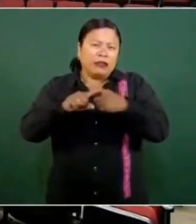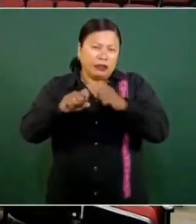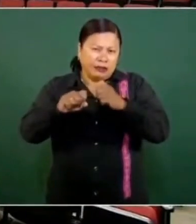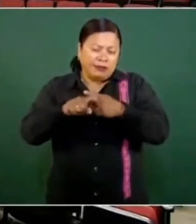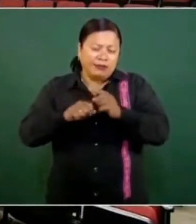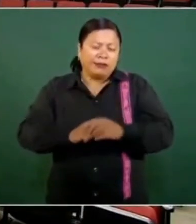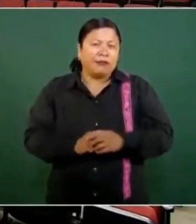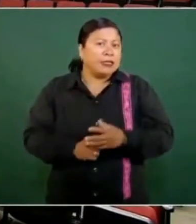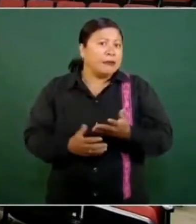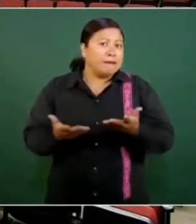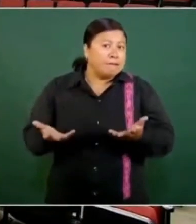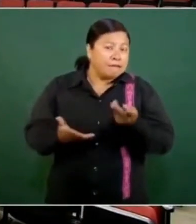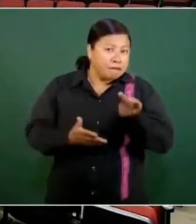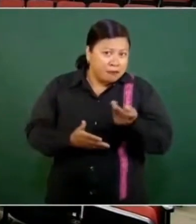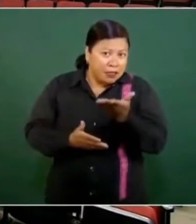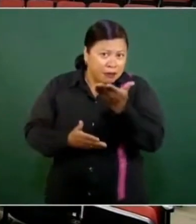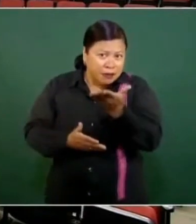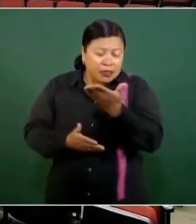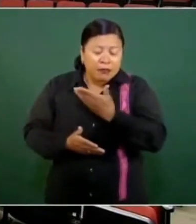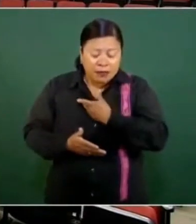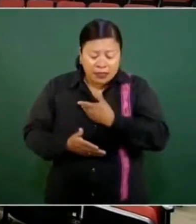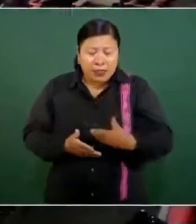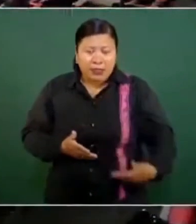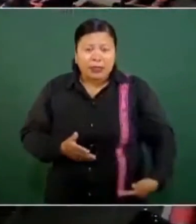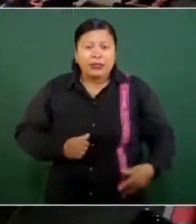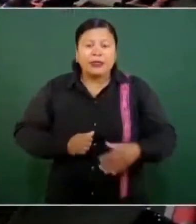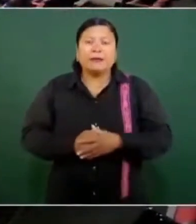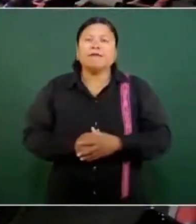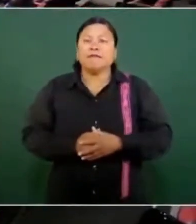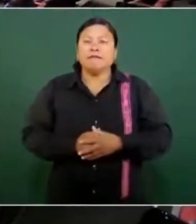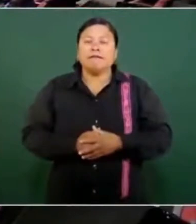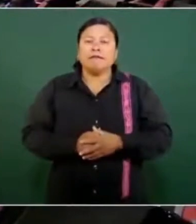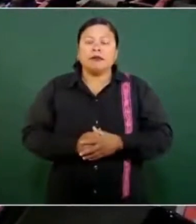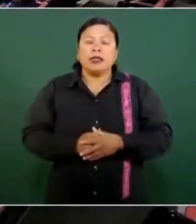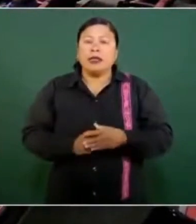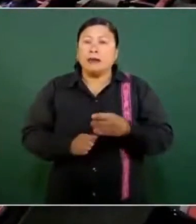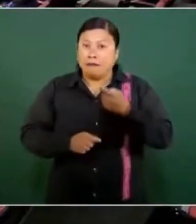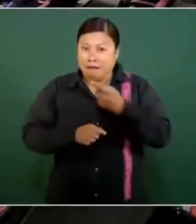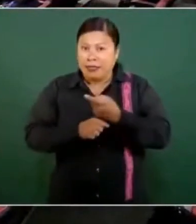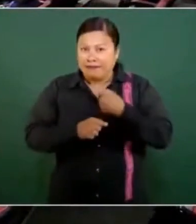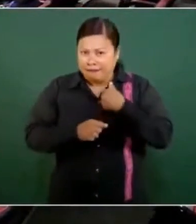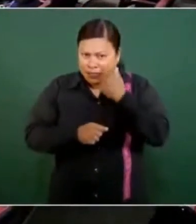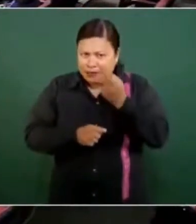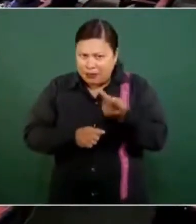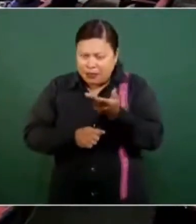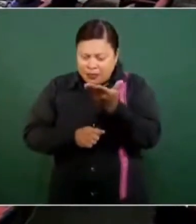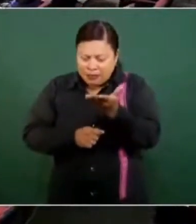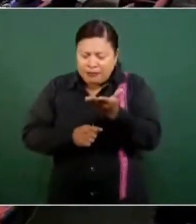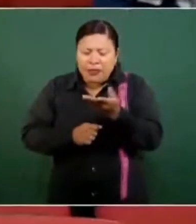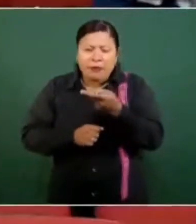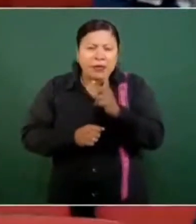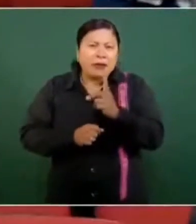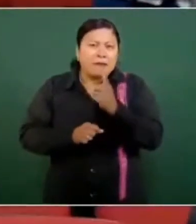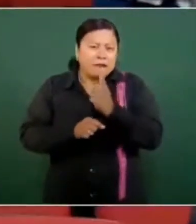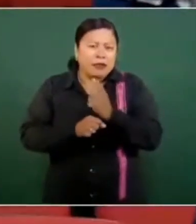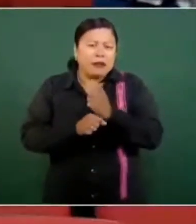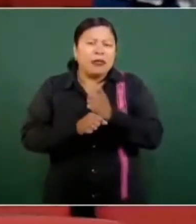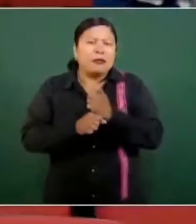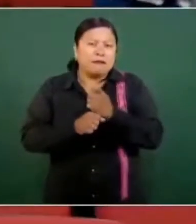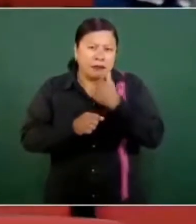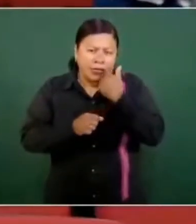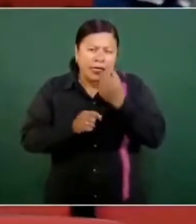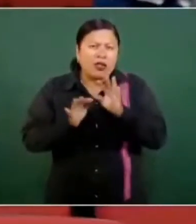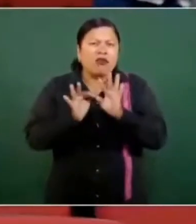Señor presidente, voy a leer mi pregunta, pero antes de ello voy a decir algunos